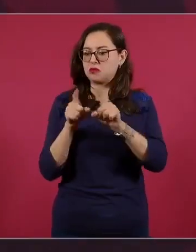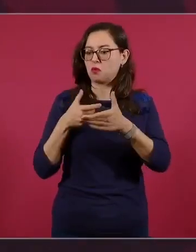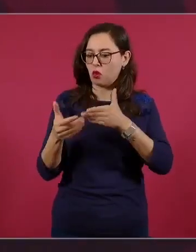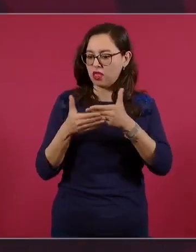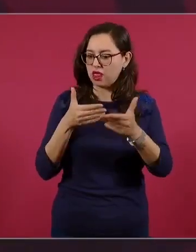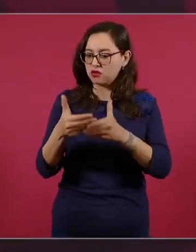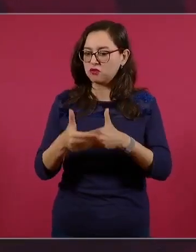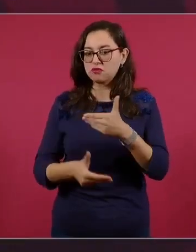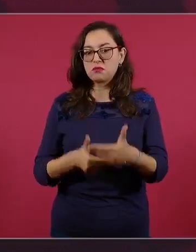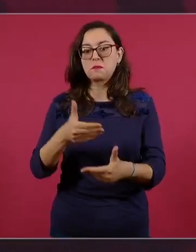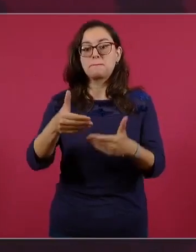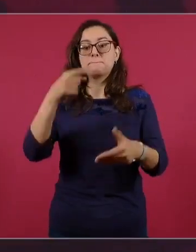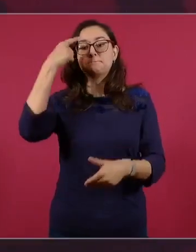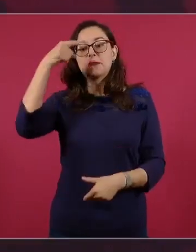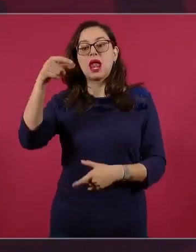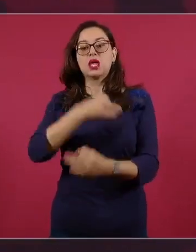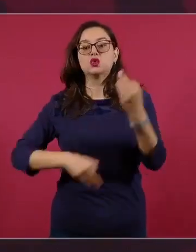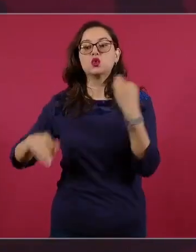para todos.